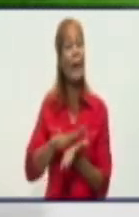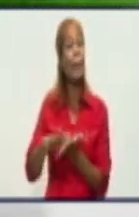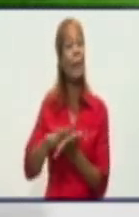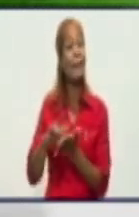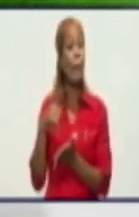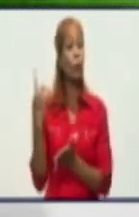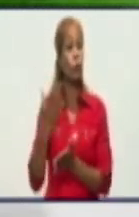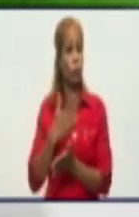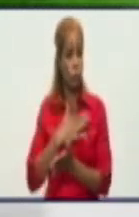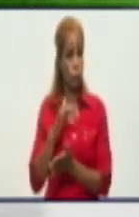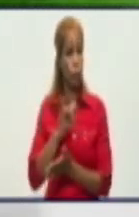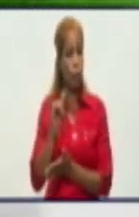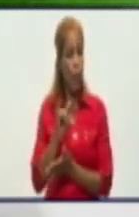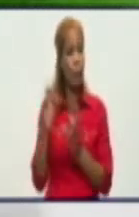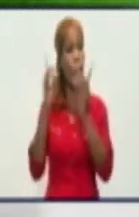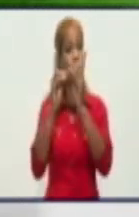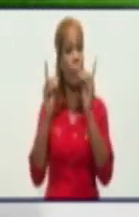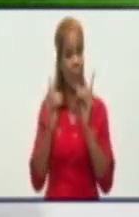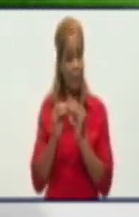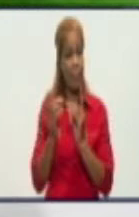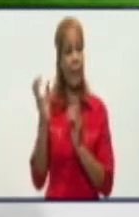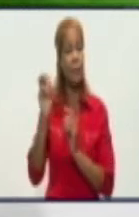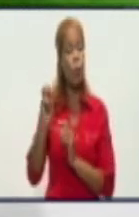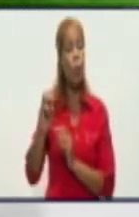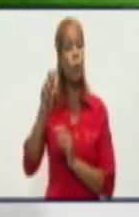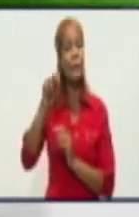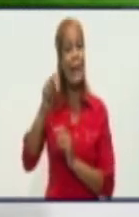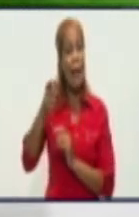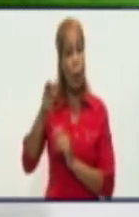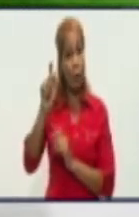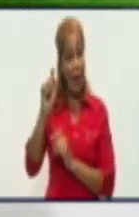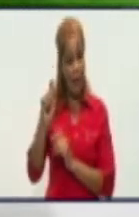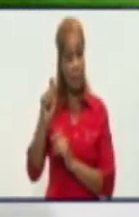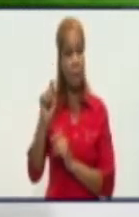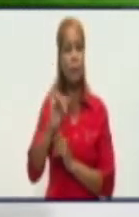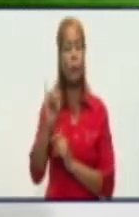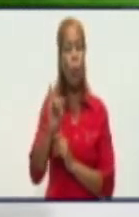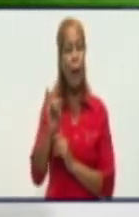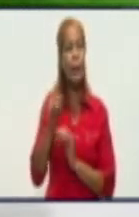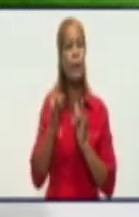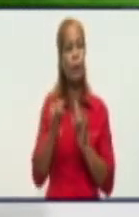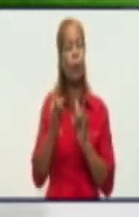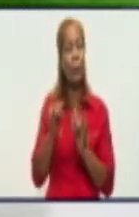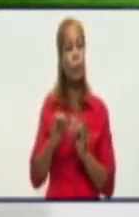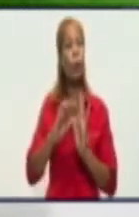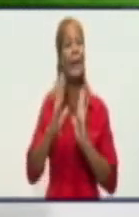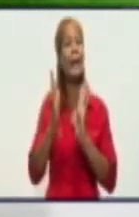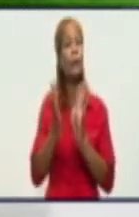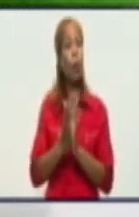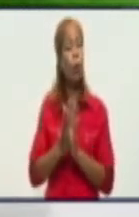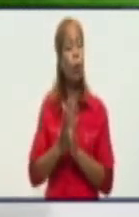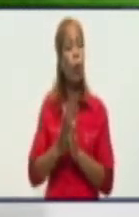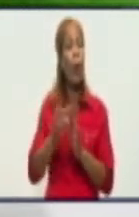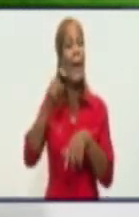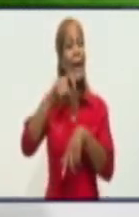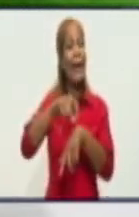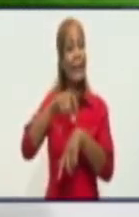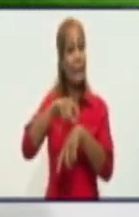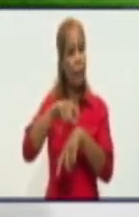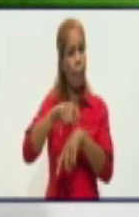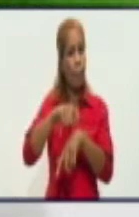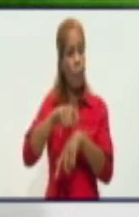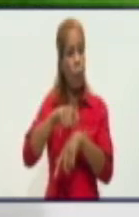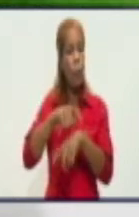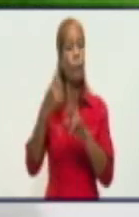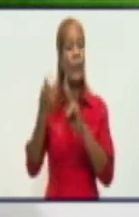Tributaria. En este momento le estamos informando a todos los contribuyentes que todos los términos y trámites